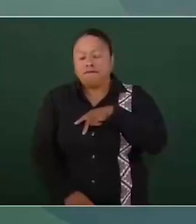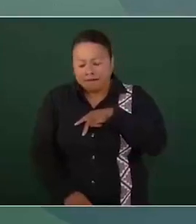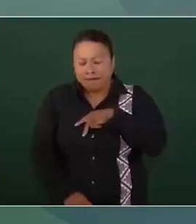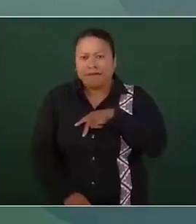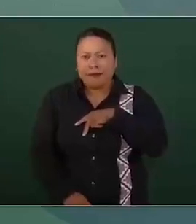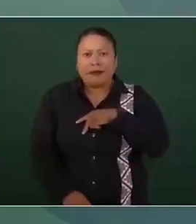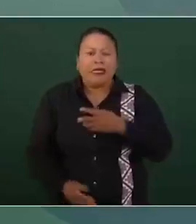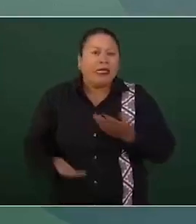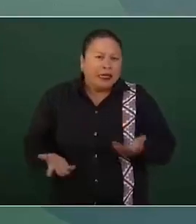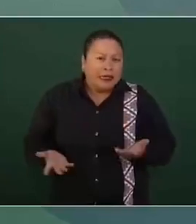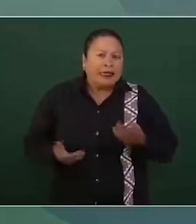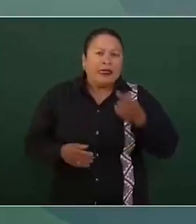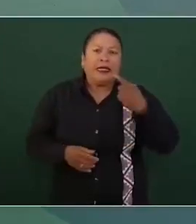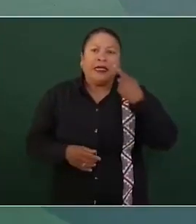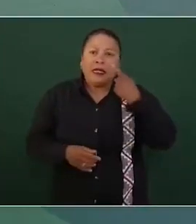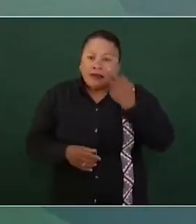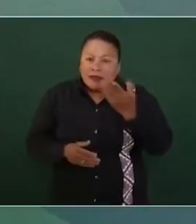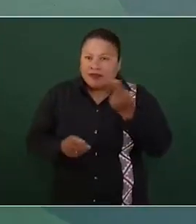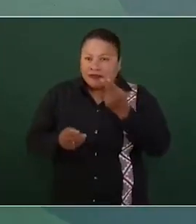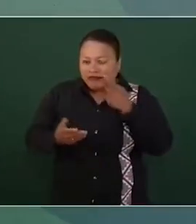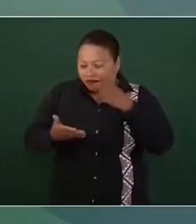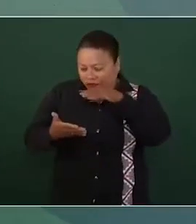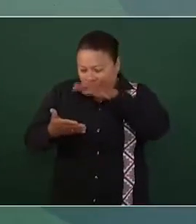También eso hay que verlo en la ley,